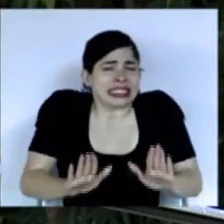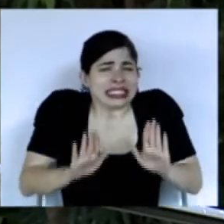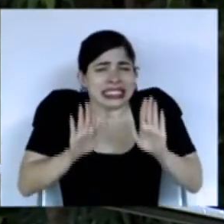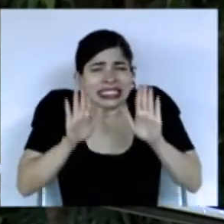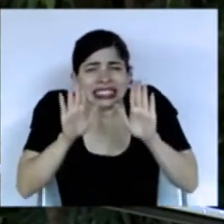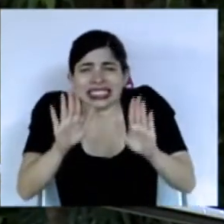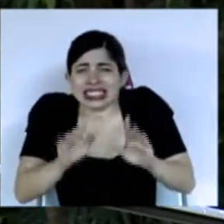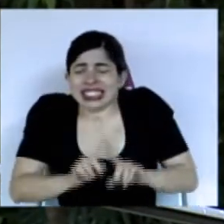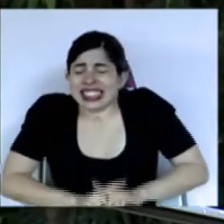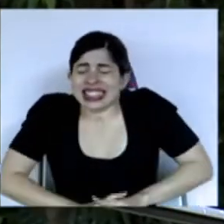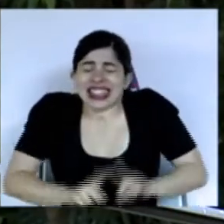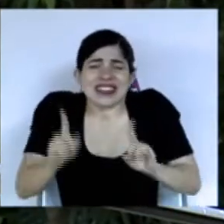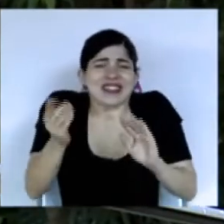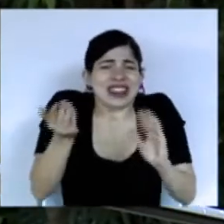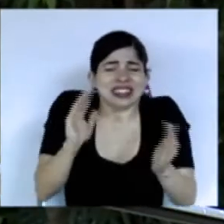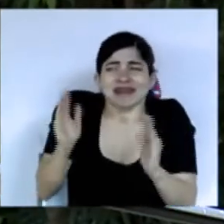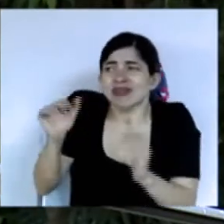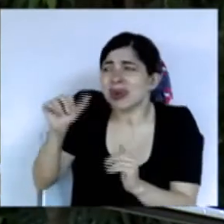fuera de serie